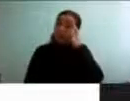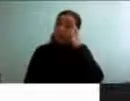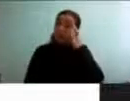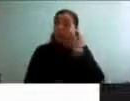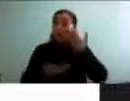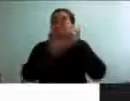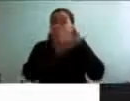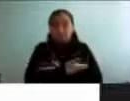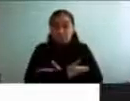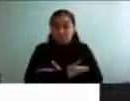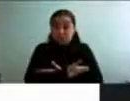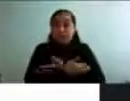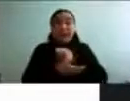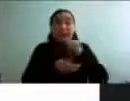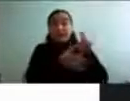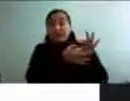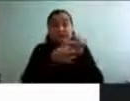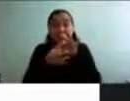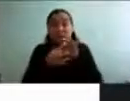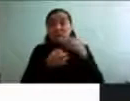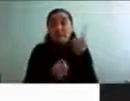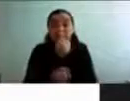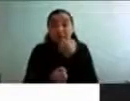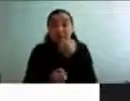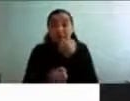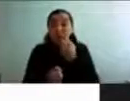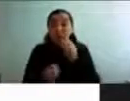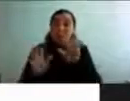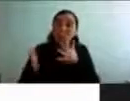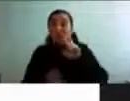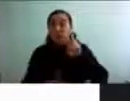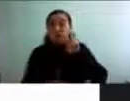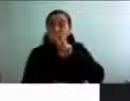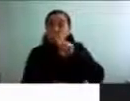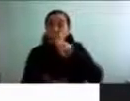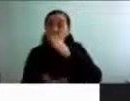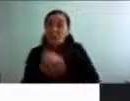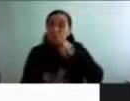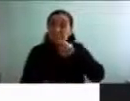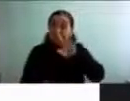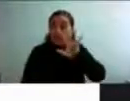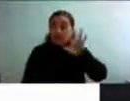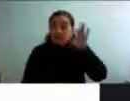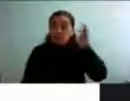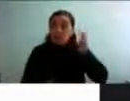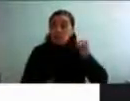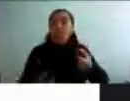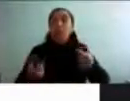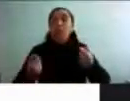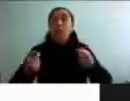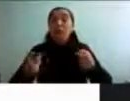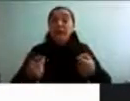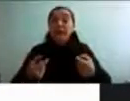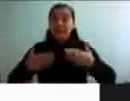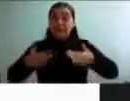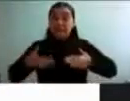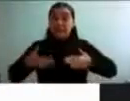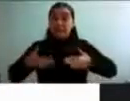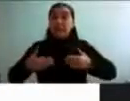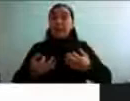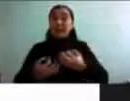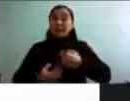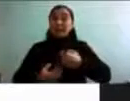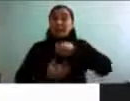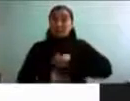principal de aproximadamente entre un 21 a un 25% de los cánceres de mama, de colon, y un 27%